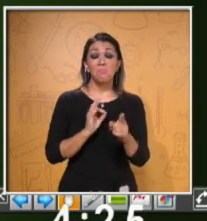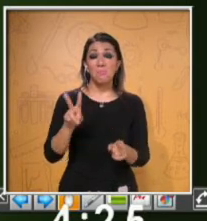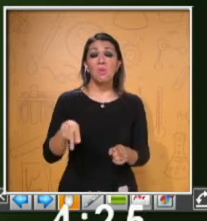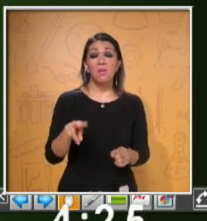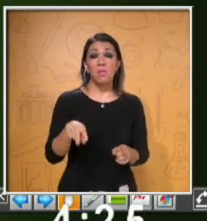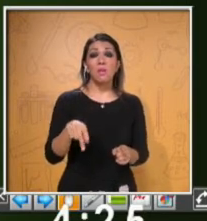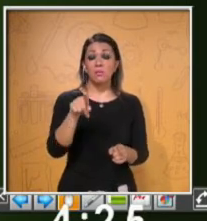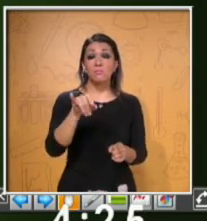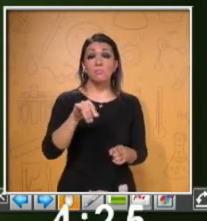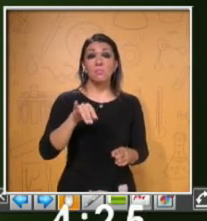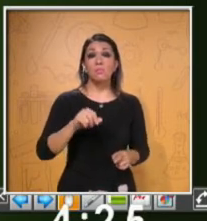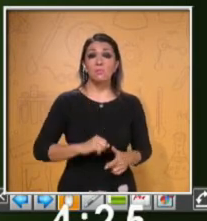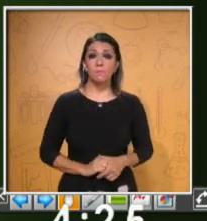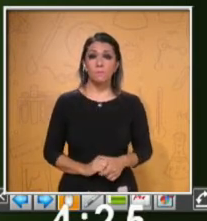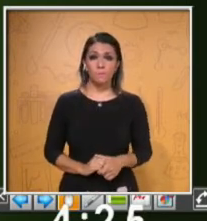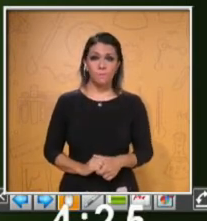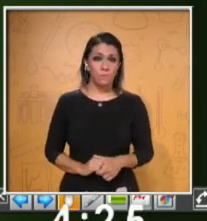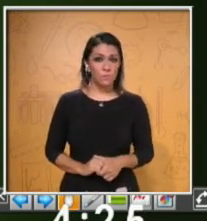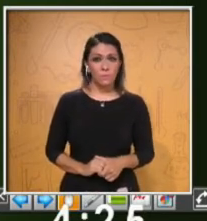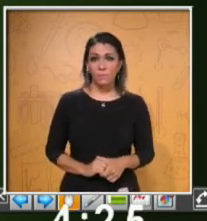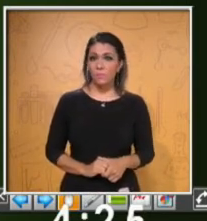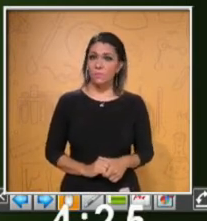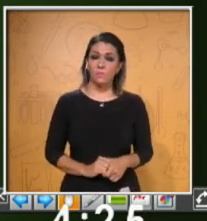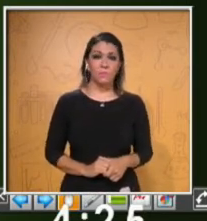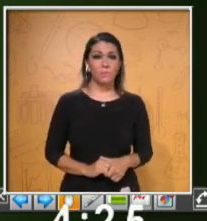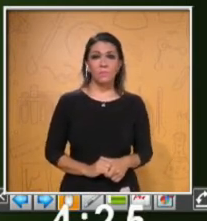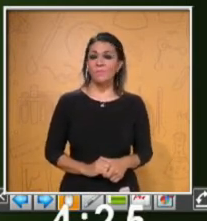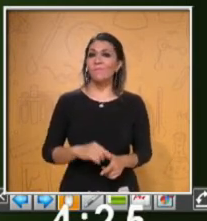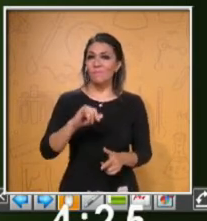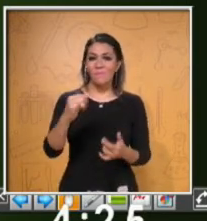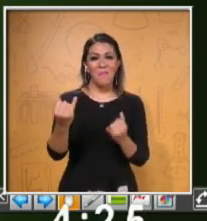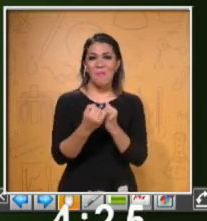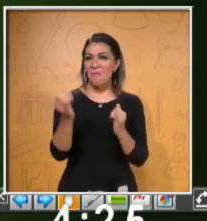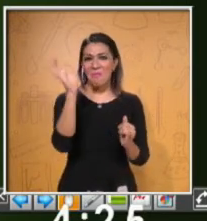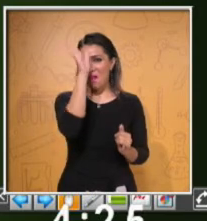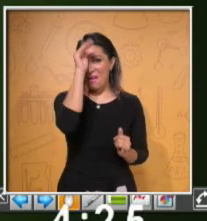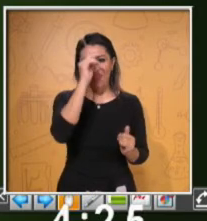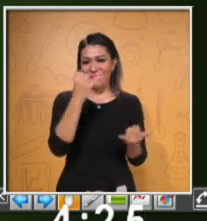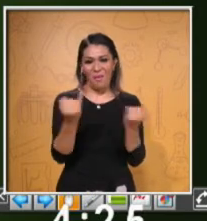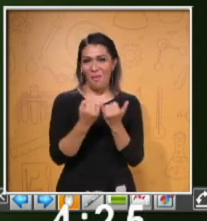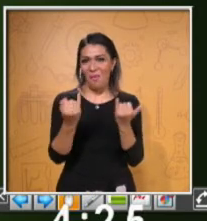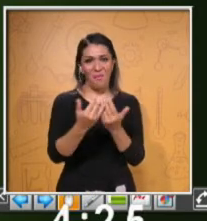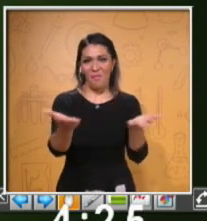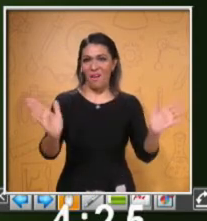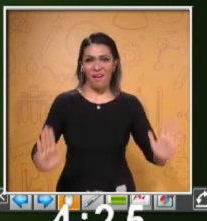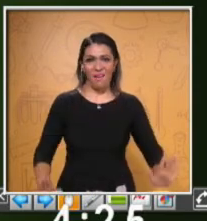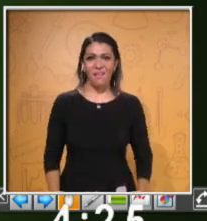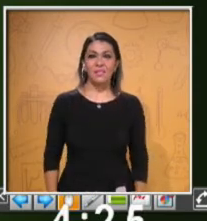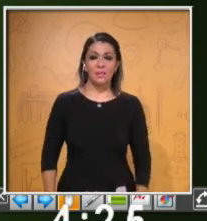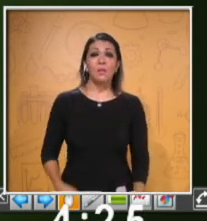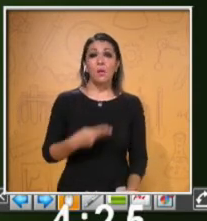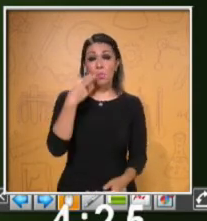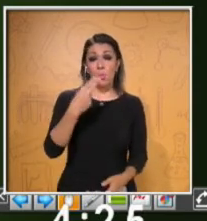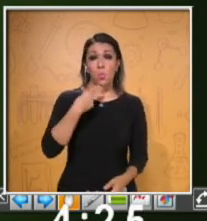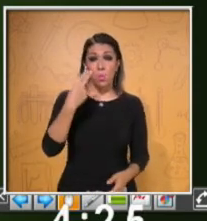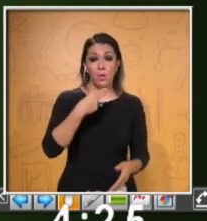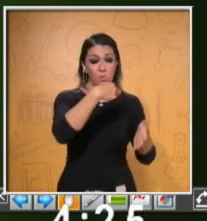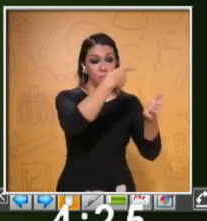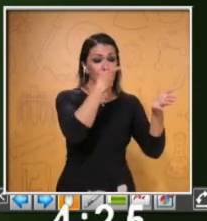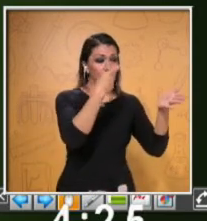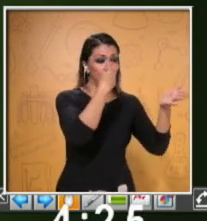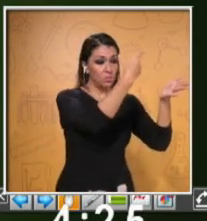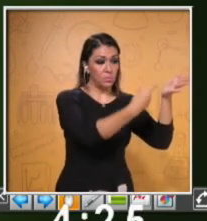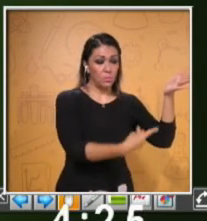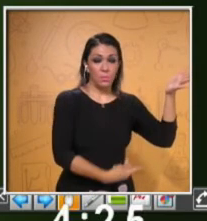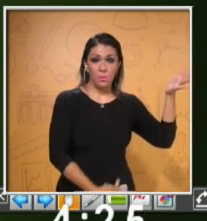I couldn't agree more. No podría estar más de acuerdo. Todas estas frases te pueden ser de utilidad para tu